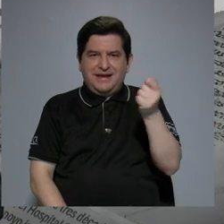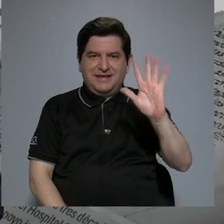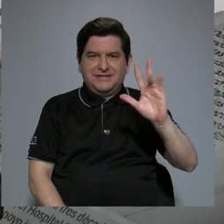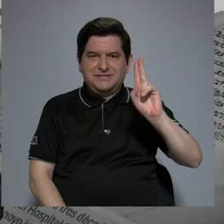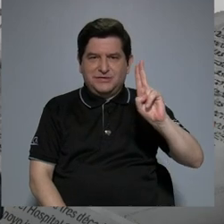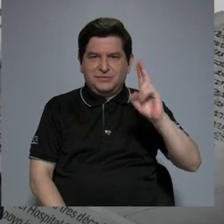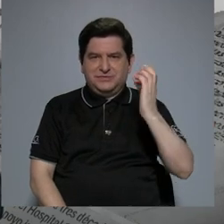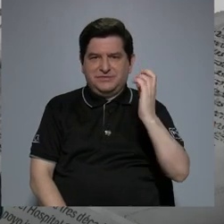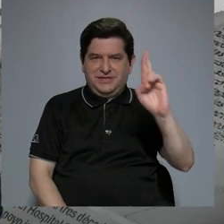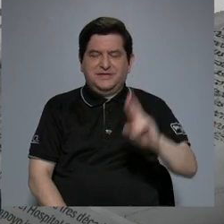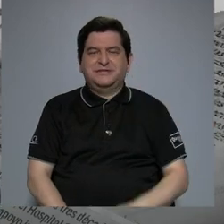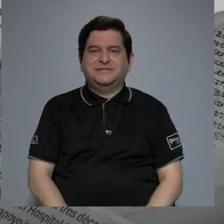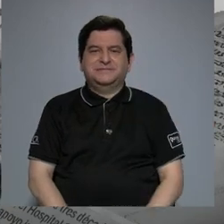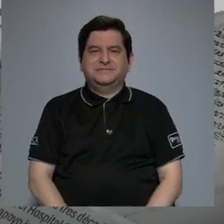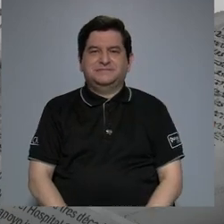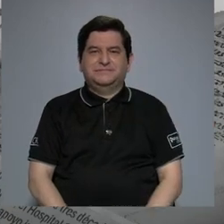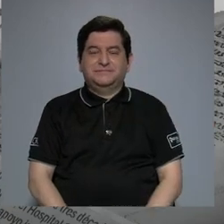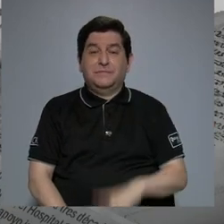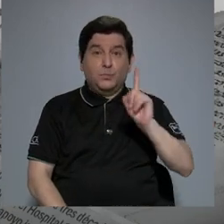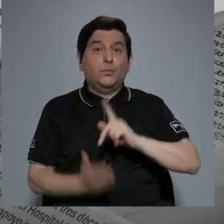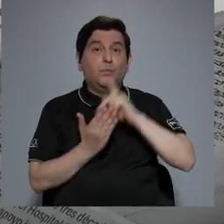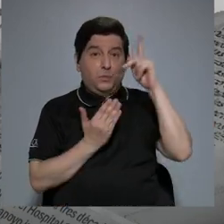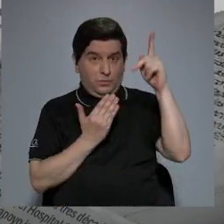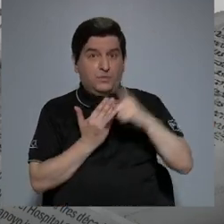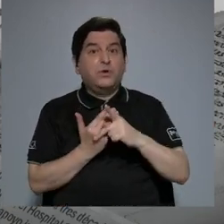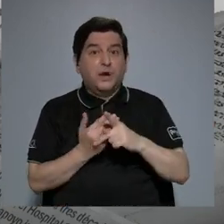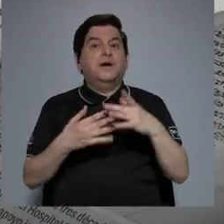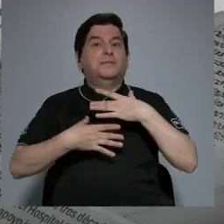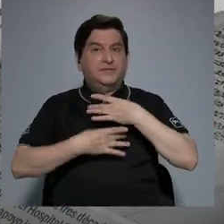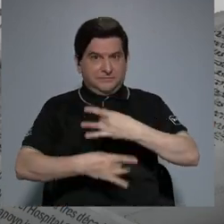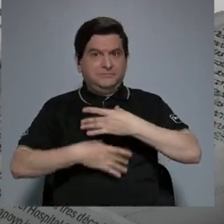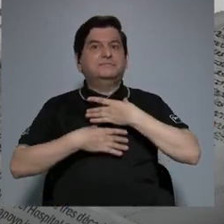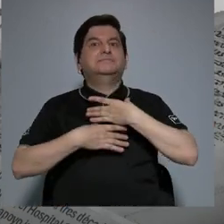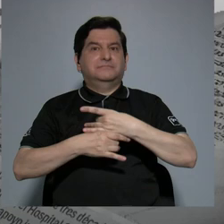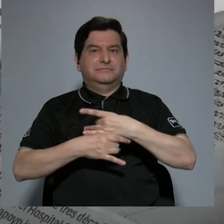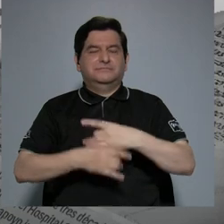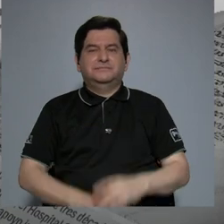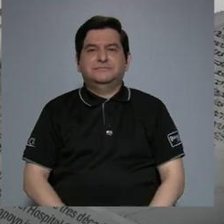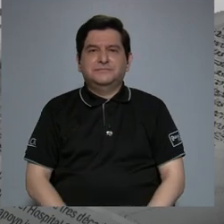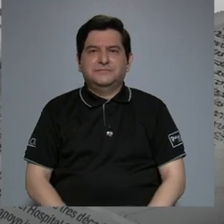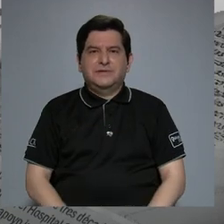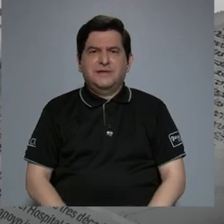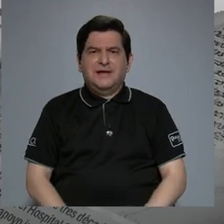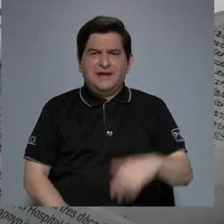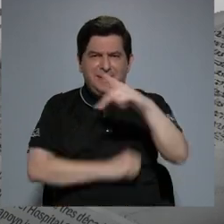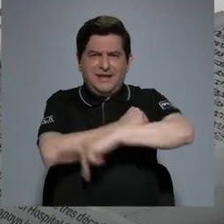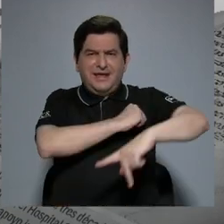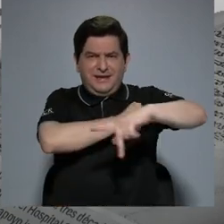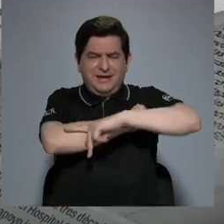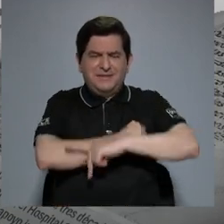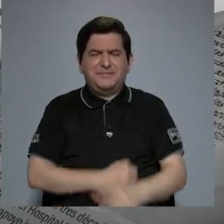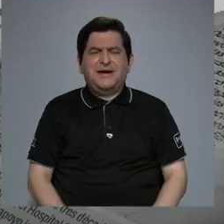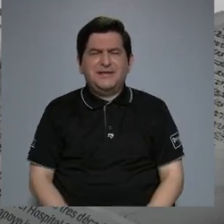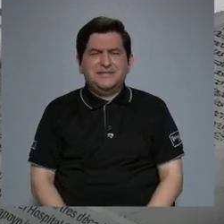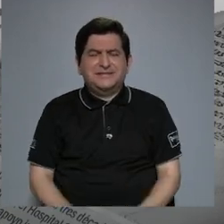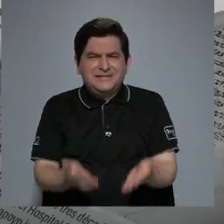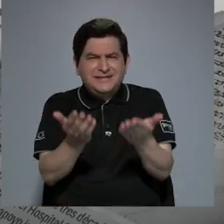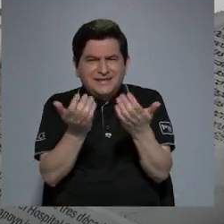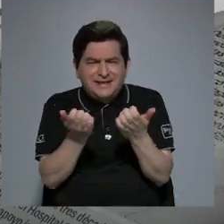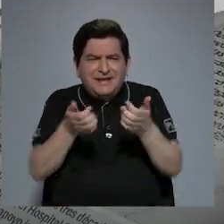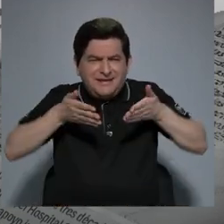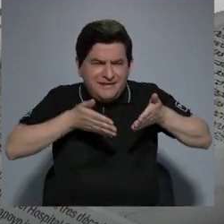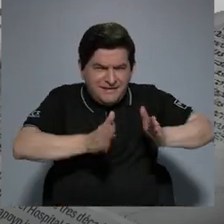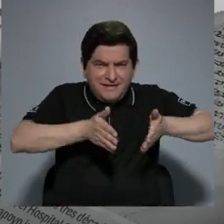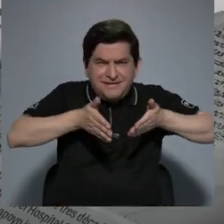UCR. Tenemos un programa muy interesante porque ¿quién en el país no quiere que sus